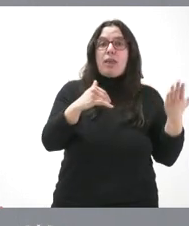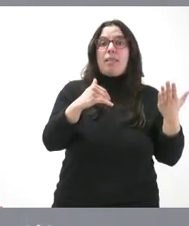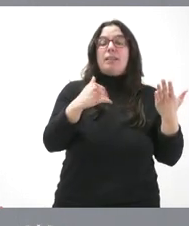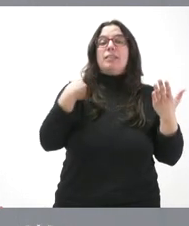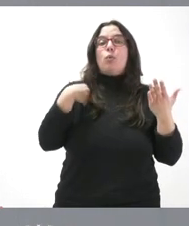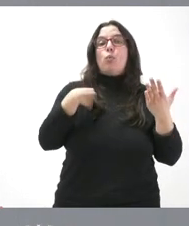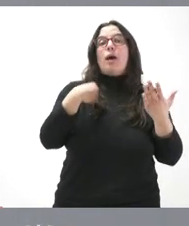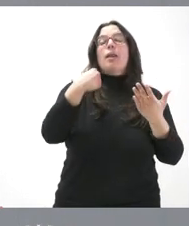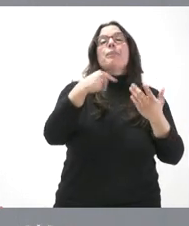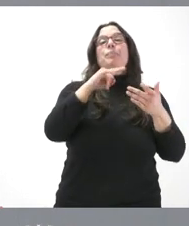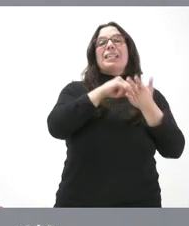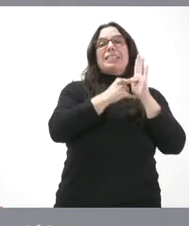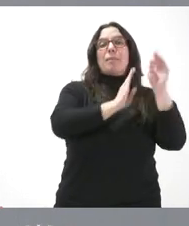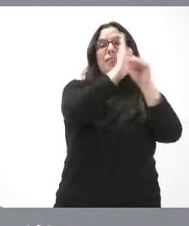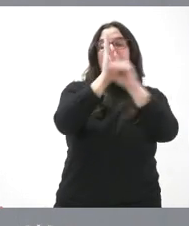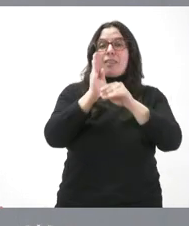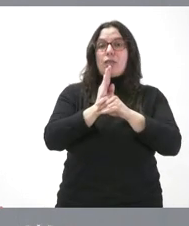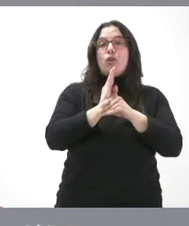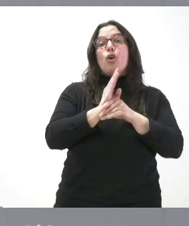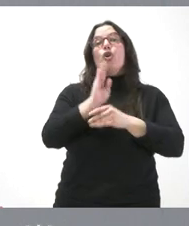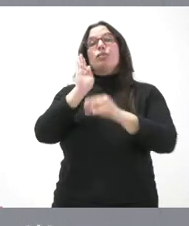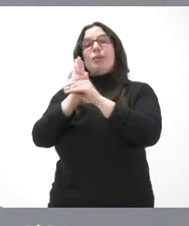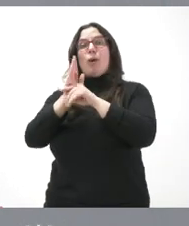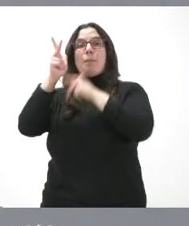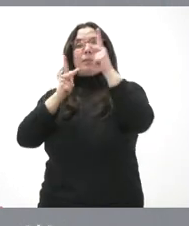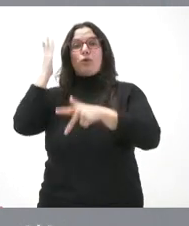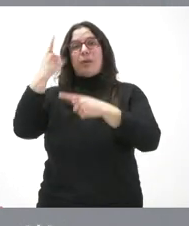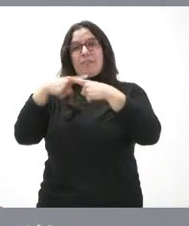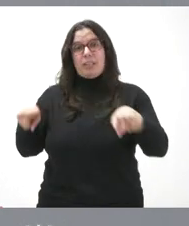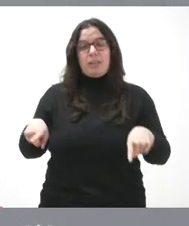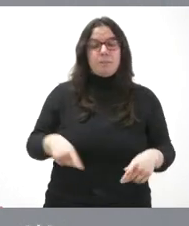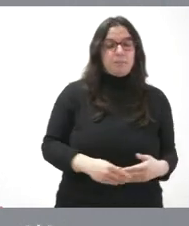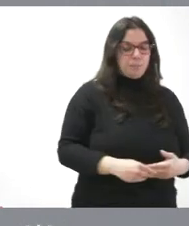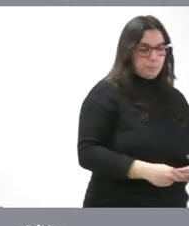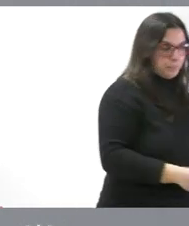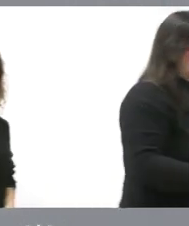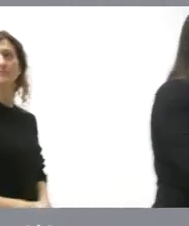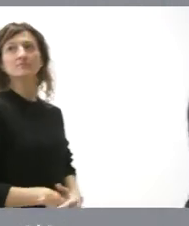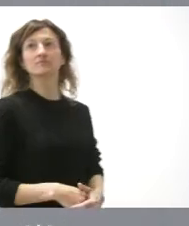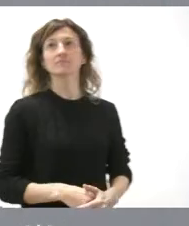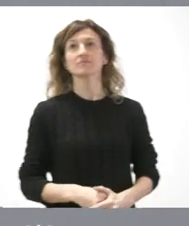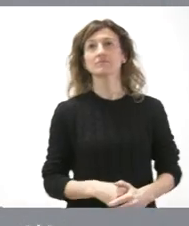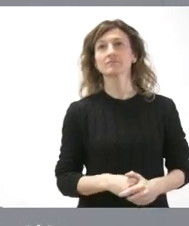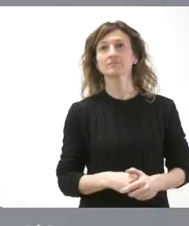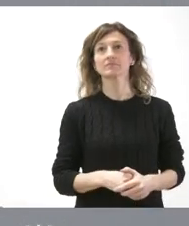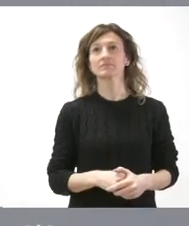común y las de régimen foral en términos de financiación. Y, por último, yo sí insisto en una cosa desde Castilla y León, que es que todas las comunidades autónomas de